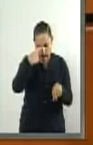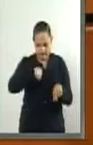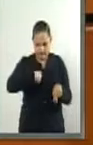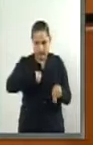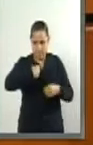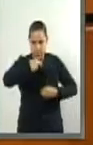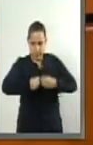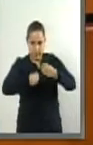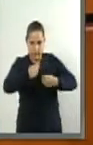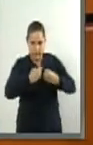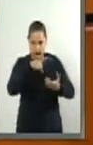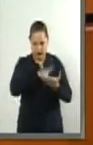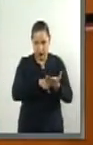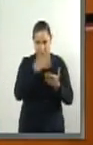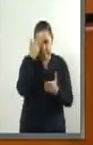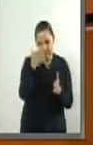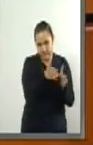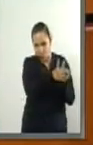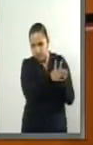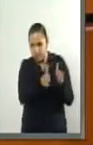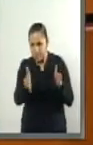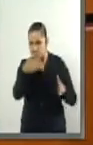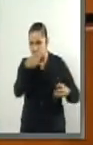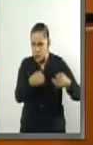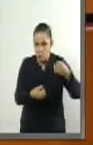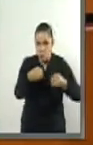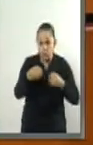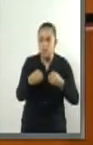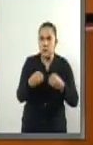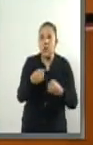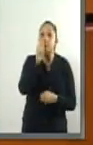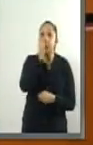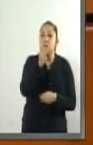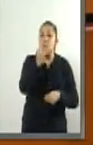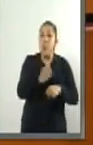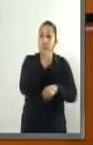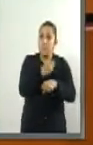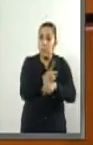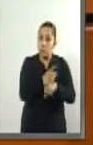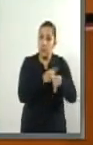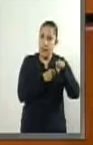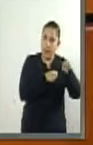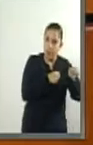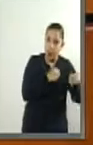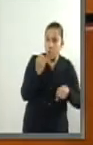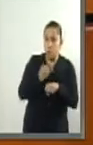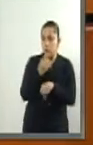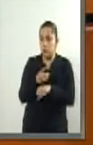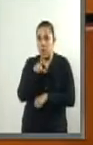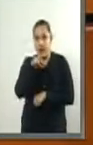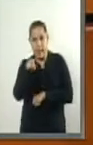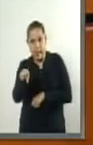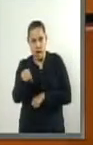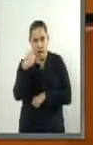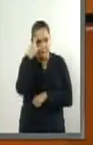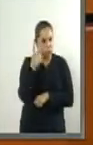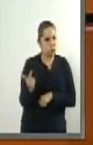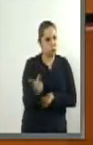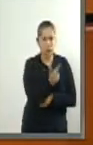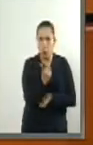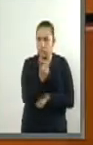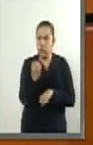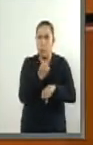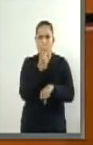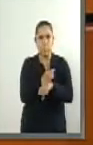en que ambos posean igualdad de oportunidades de probar sus alegatos e impugnar